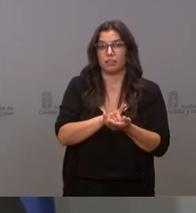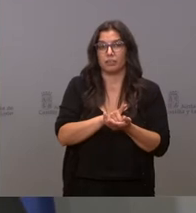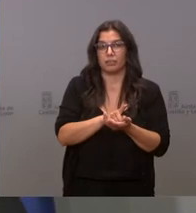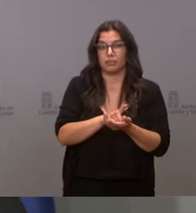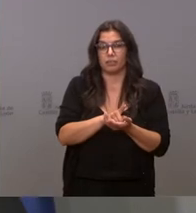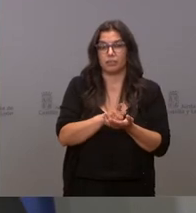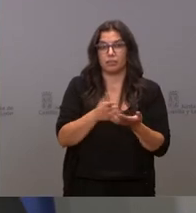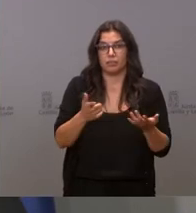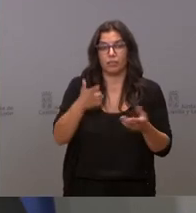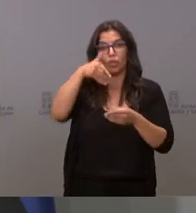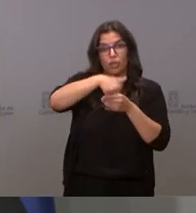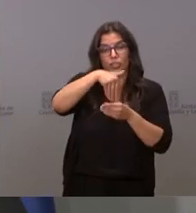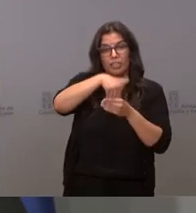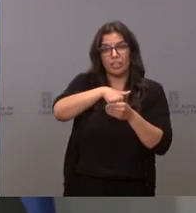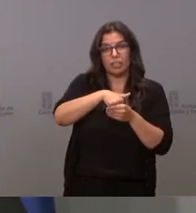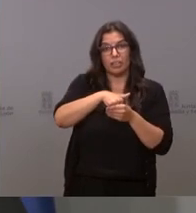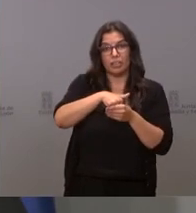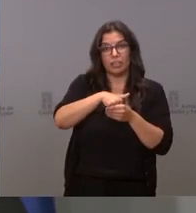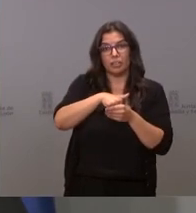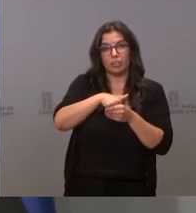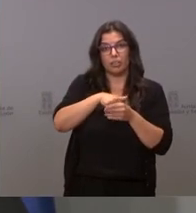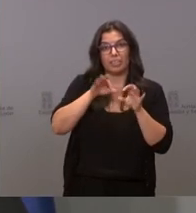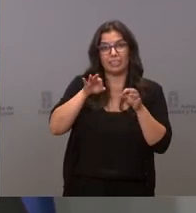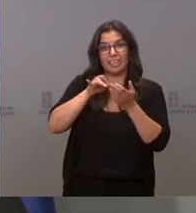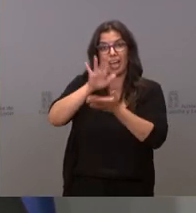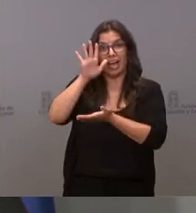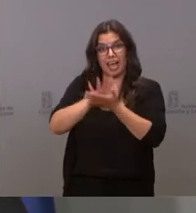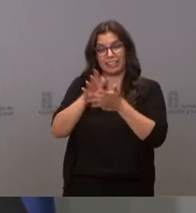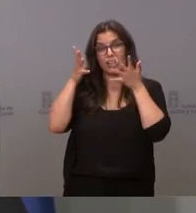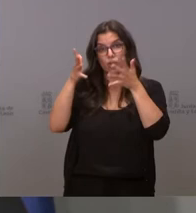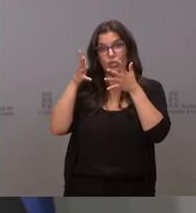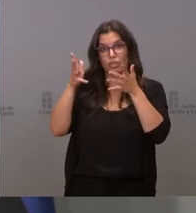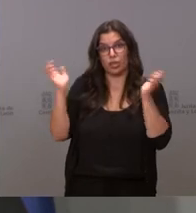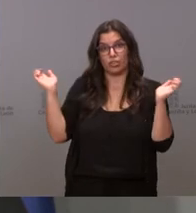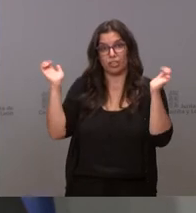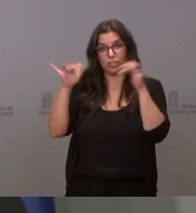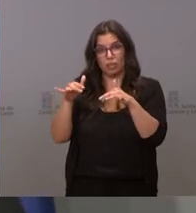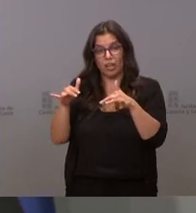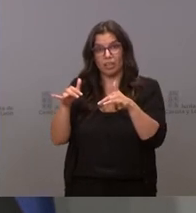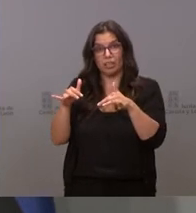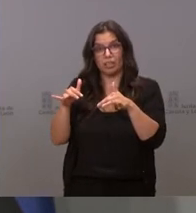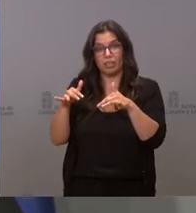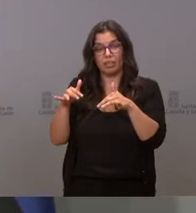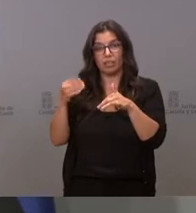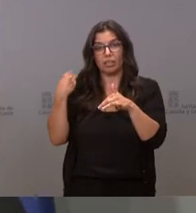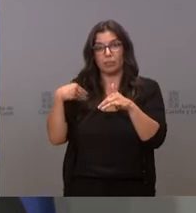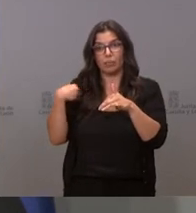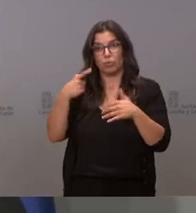el contenido de las actas del Consejo Interterritorial de Salud.